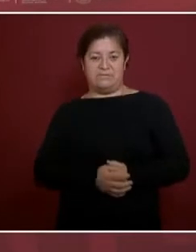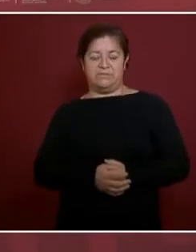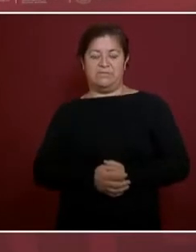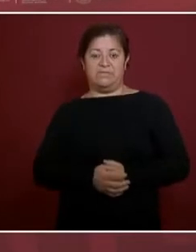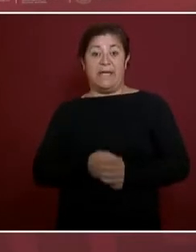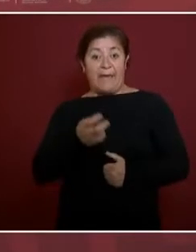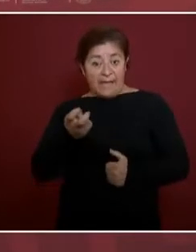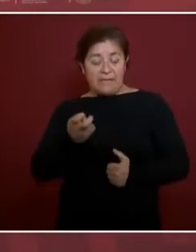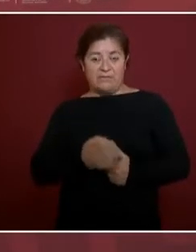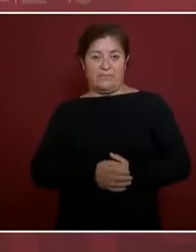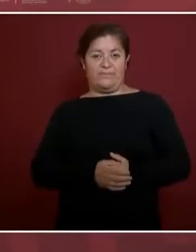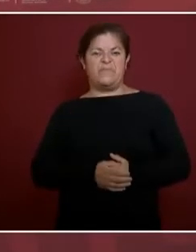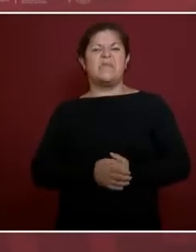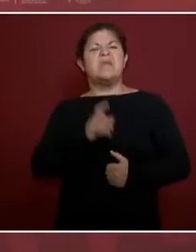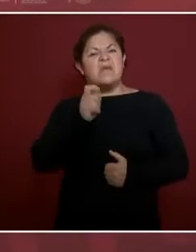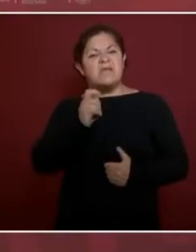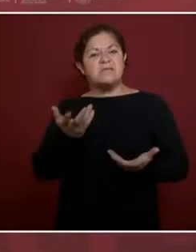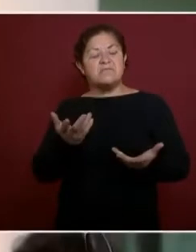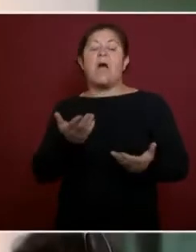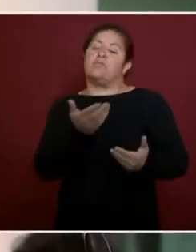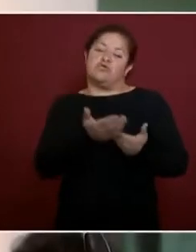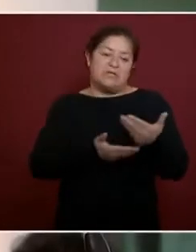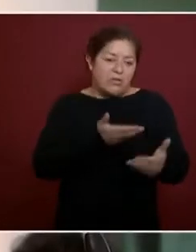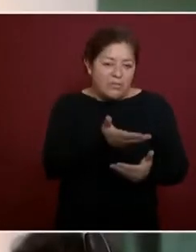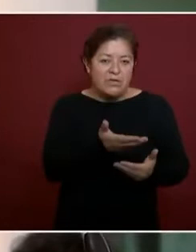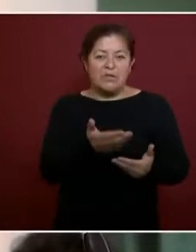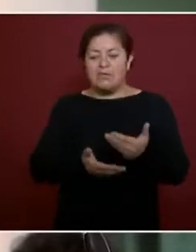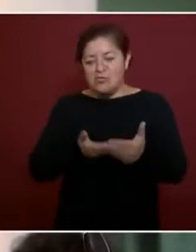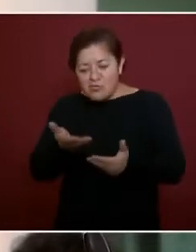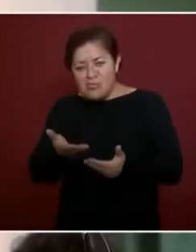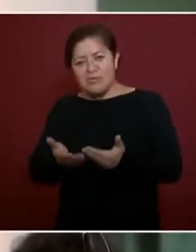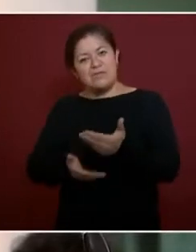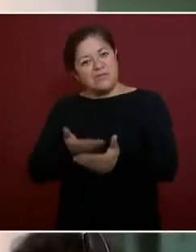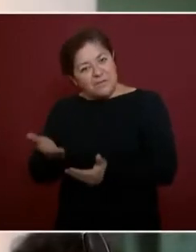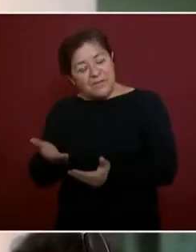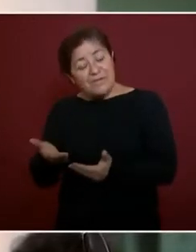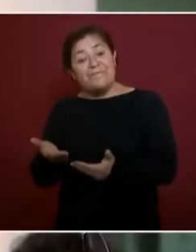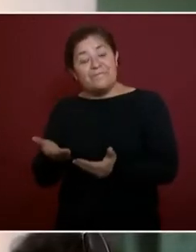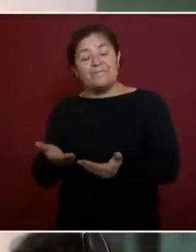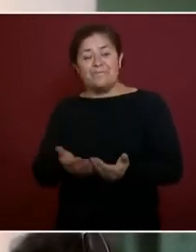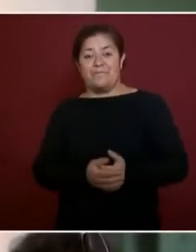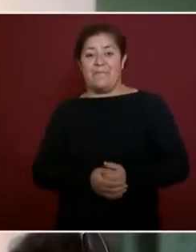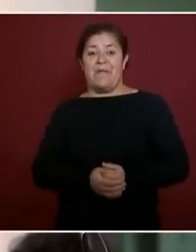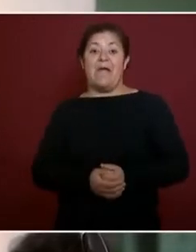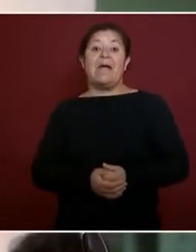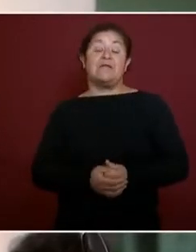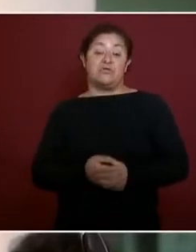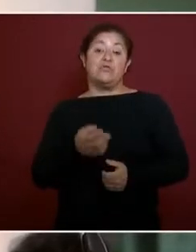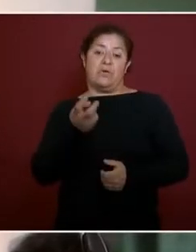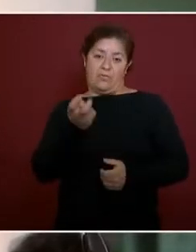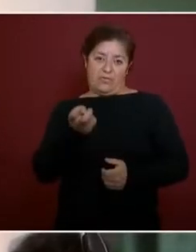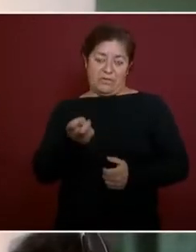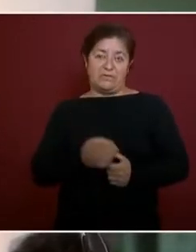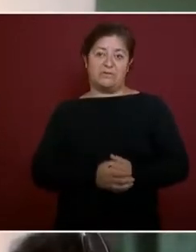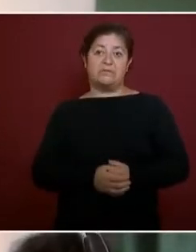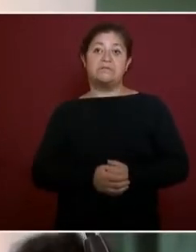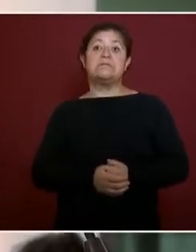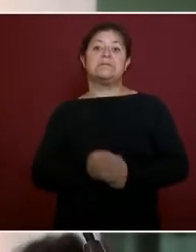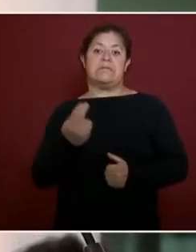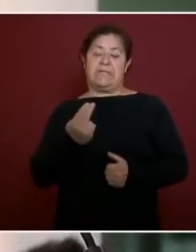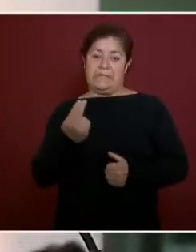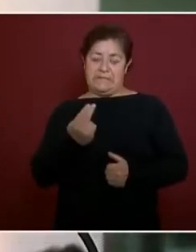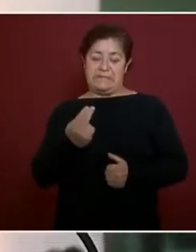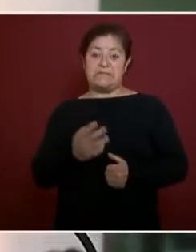servir y para eso hay que poner por